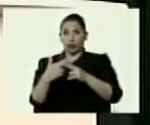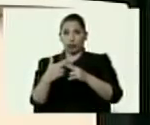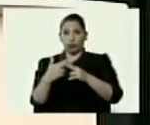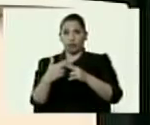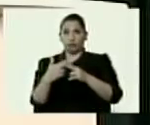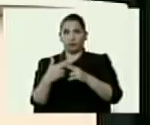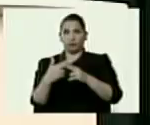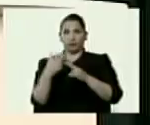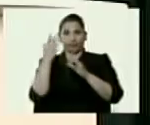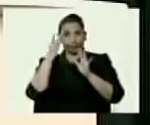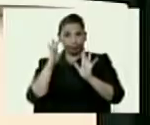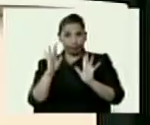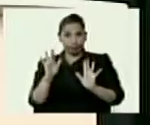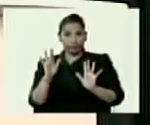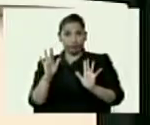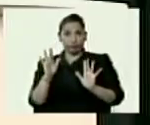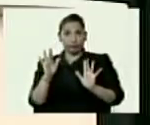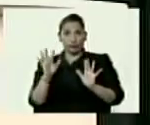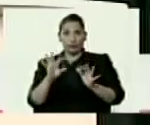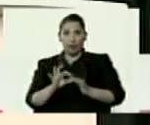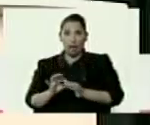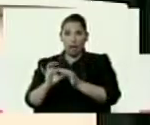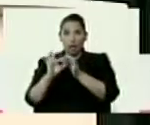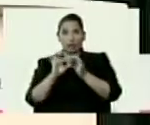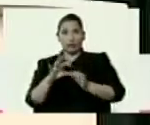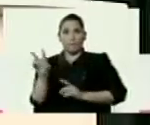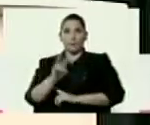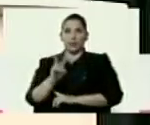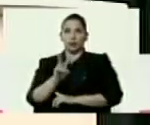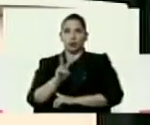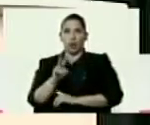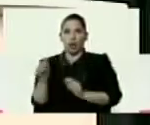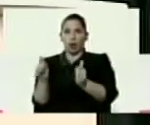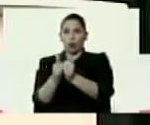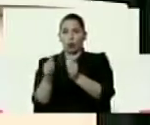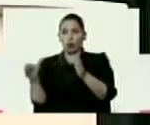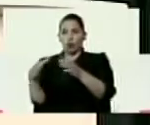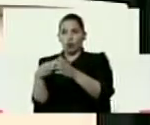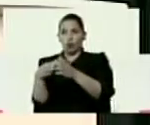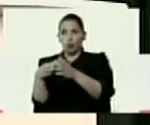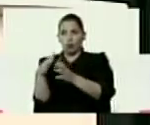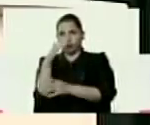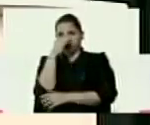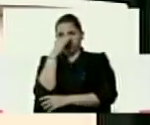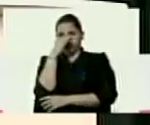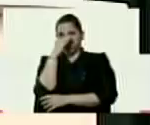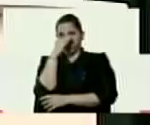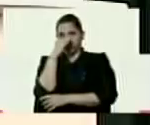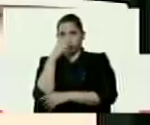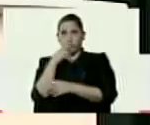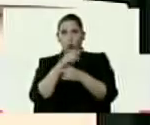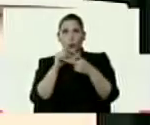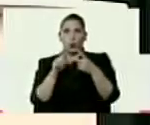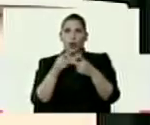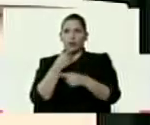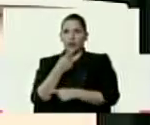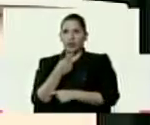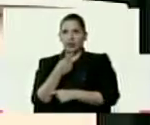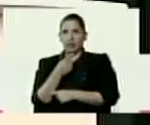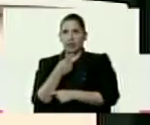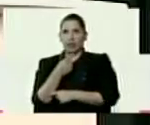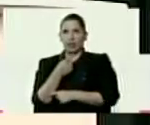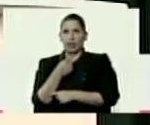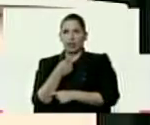refiriendo a supuestas alianzas de Venezuela con grupos irregulares, y en otra parte dice, vecino